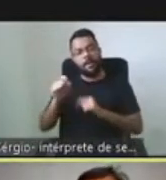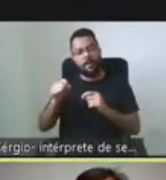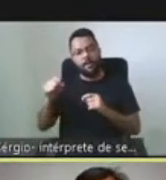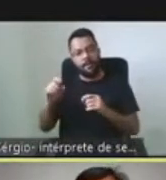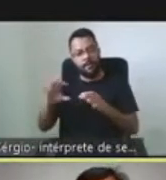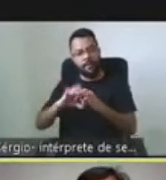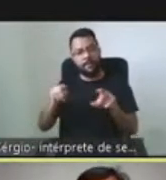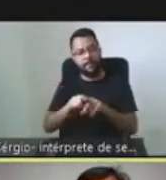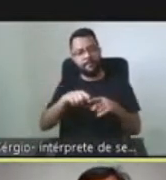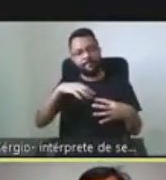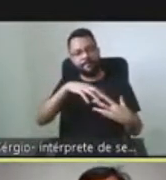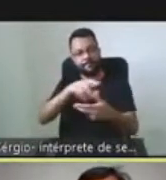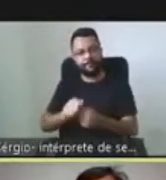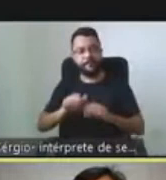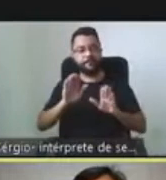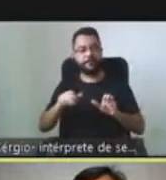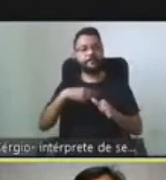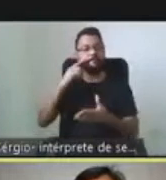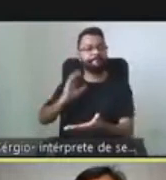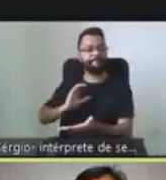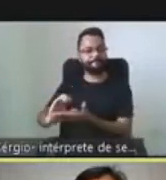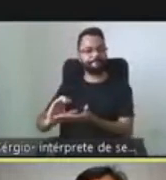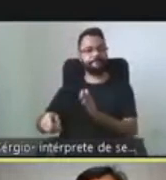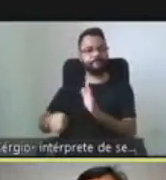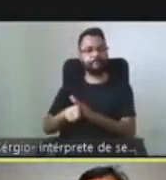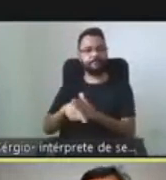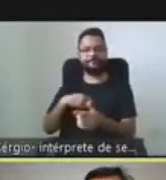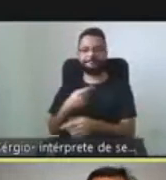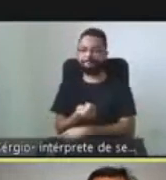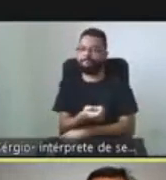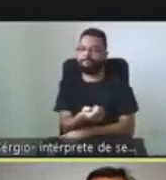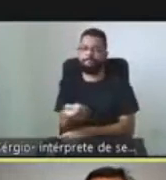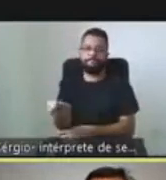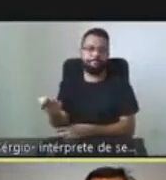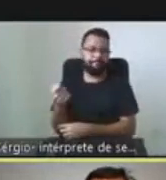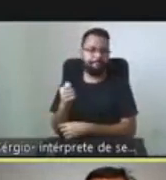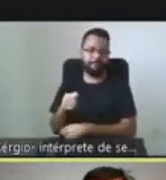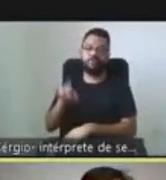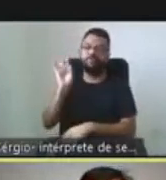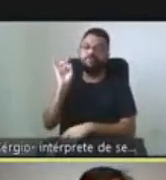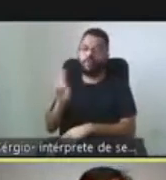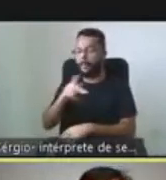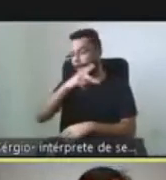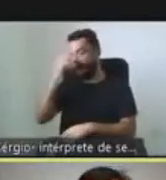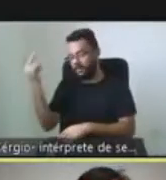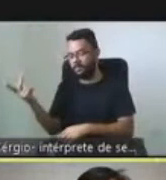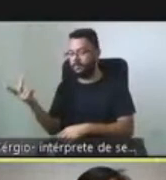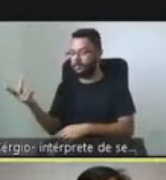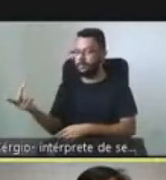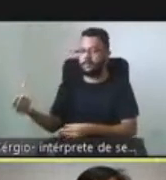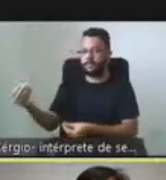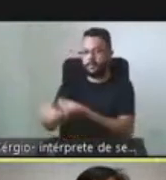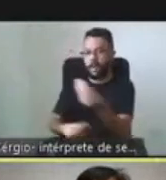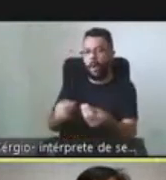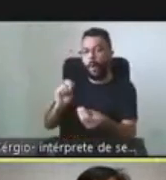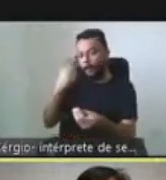En cuanto al financiamiento, es inestable y escaso. Apenas proviene de donaciones y de las cuotas de los socios. Esta